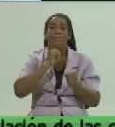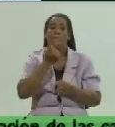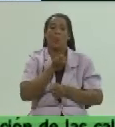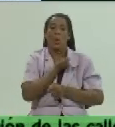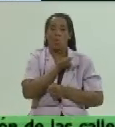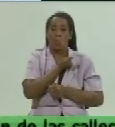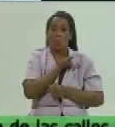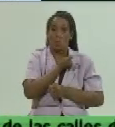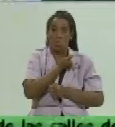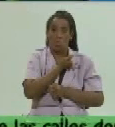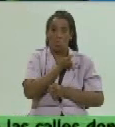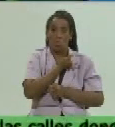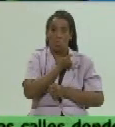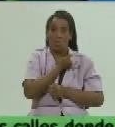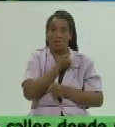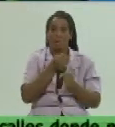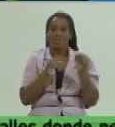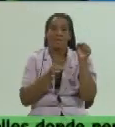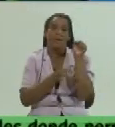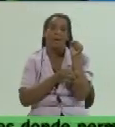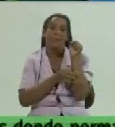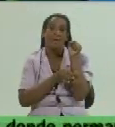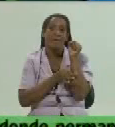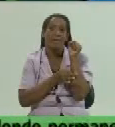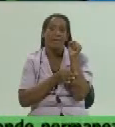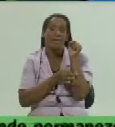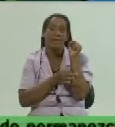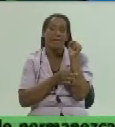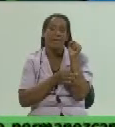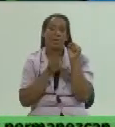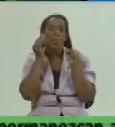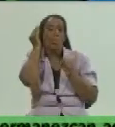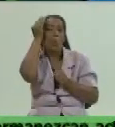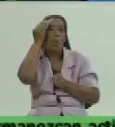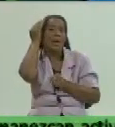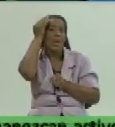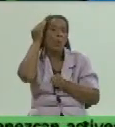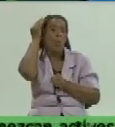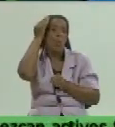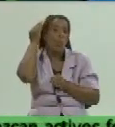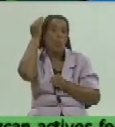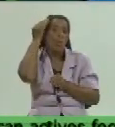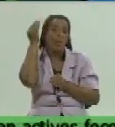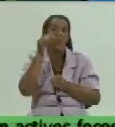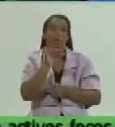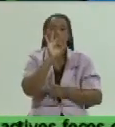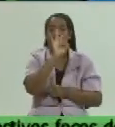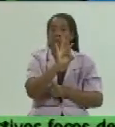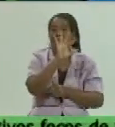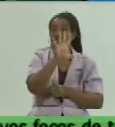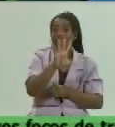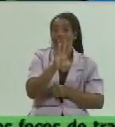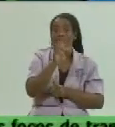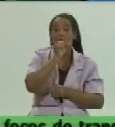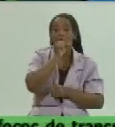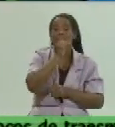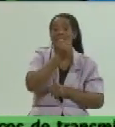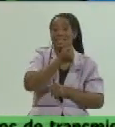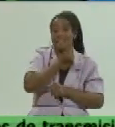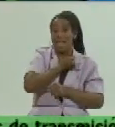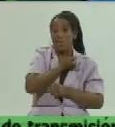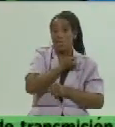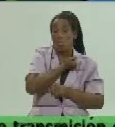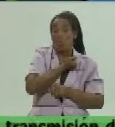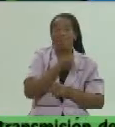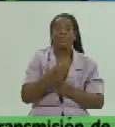la carne de de de ovejo que son los precios 85 la carne de